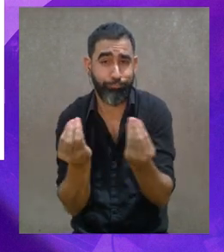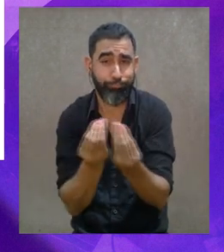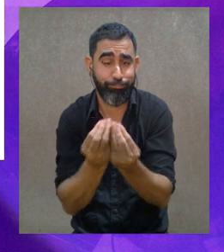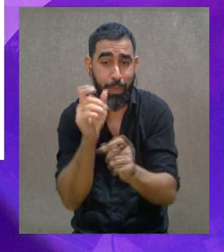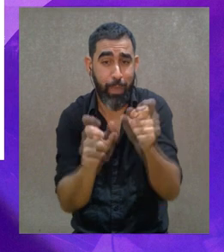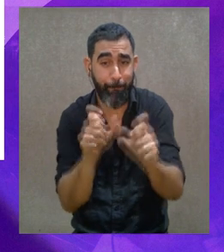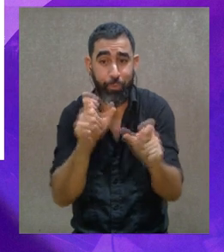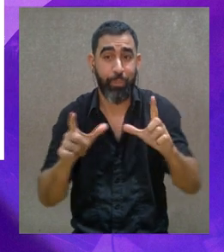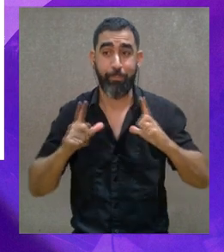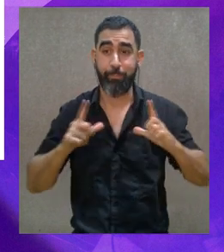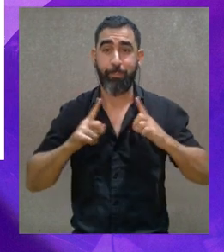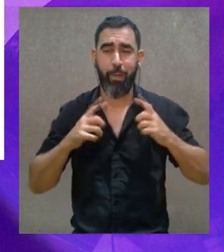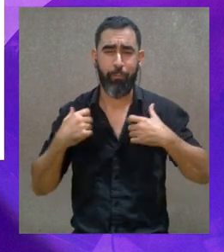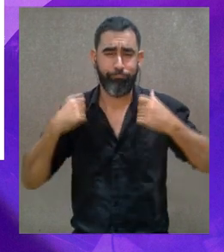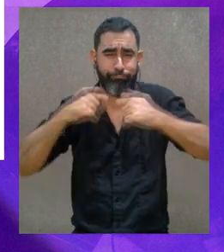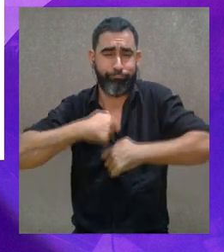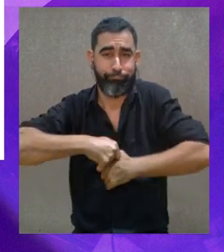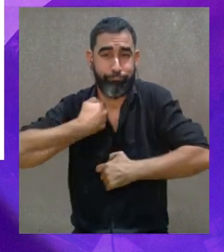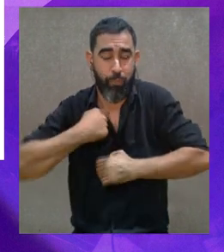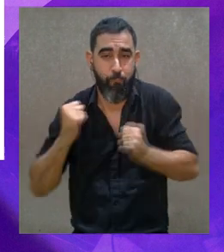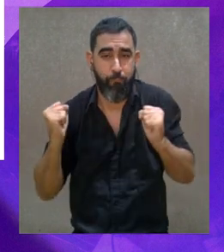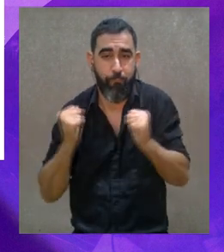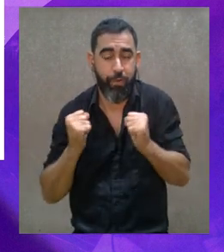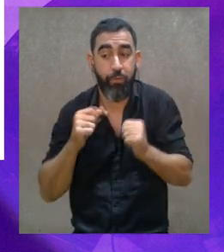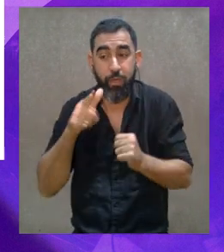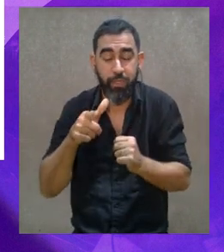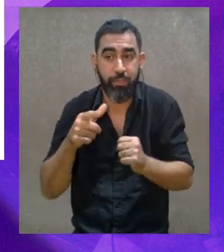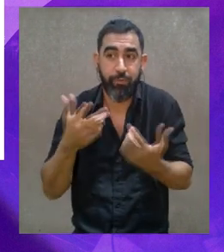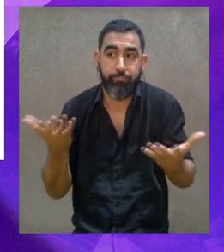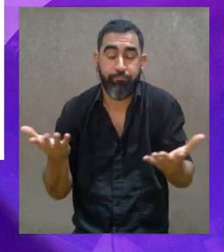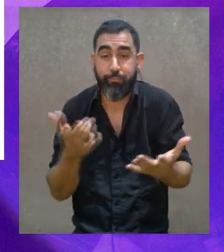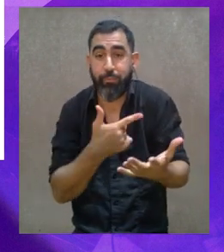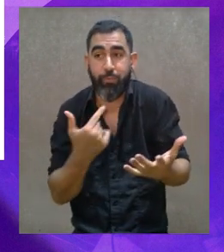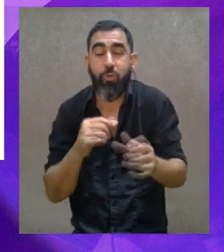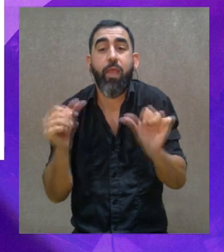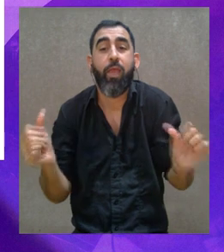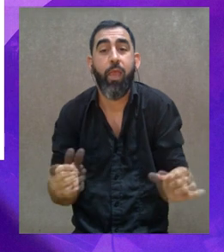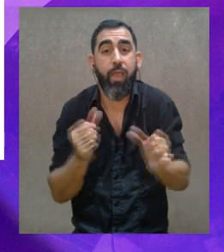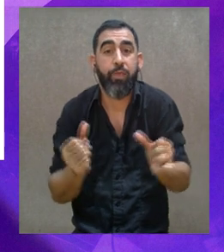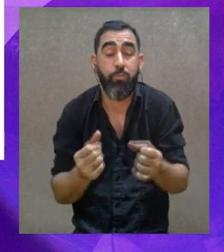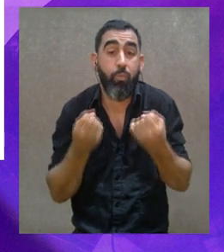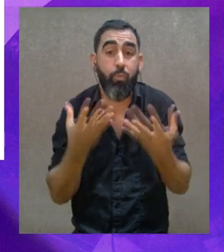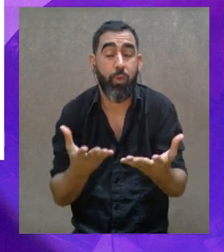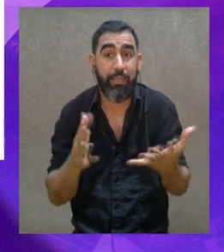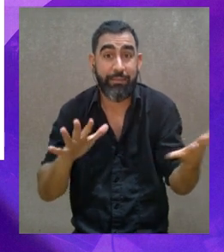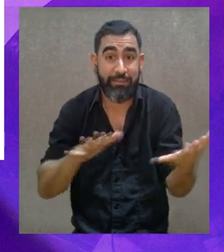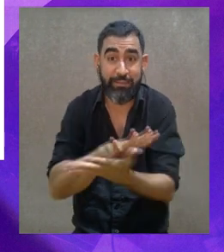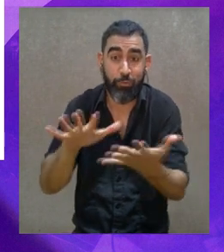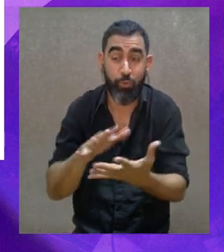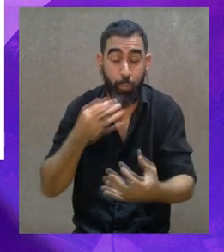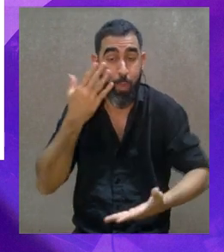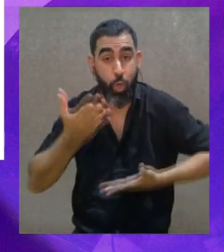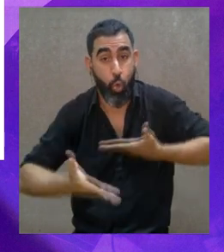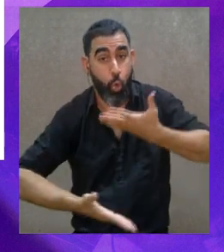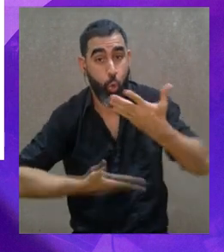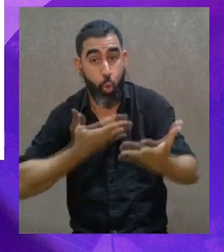la localidad, o sea, de toda la gente ahí esperando, abrigados hasta los dientes, y bueno, y ahí nos vimos en la disyuntiva de qué hacer,